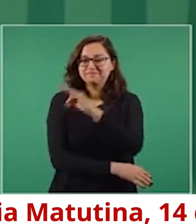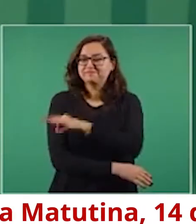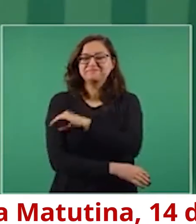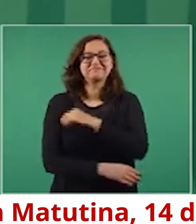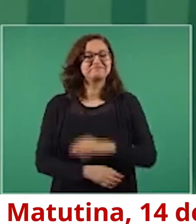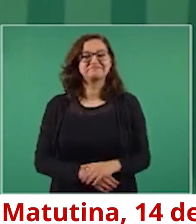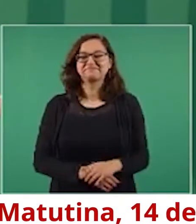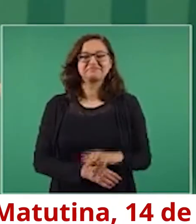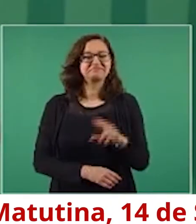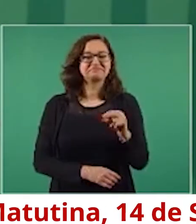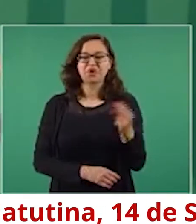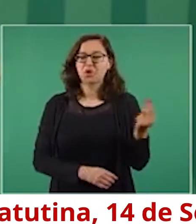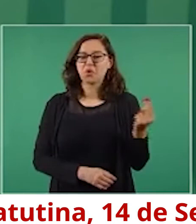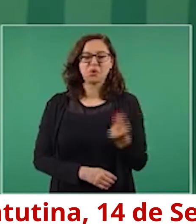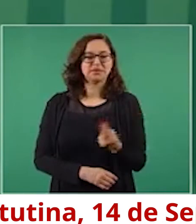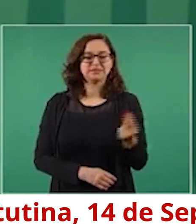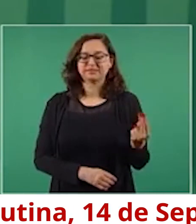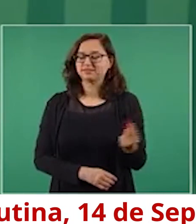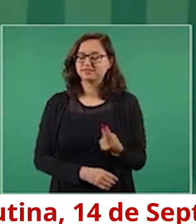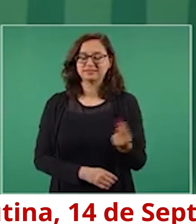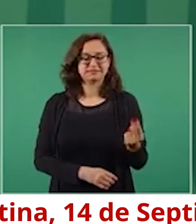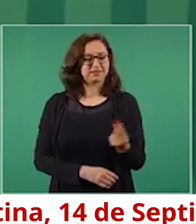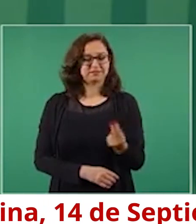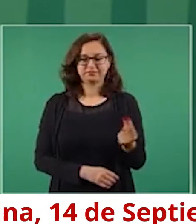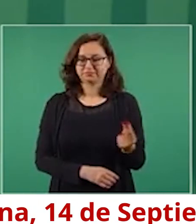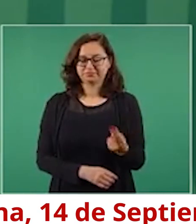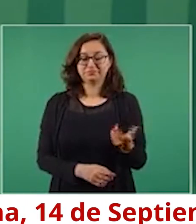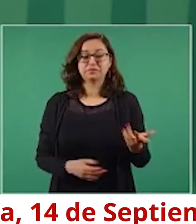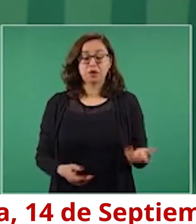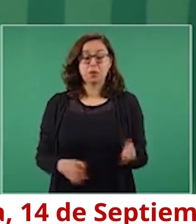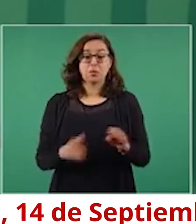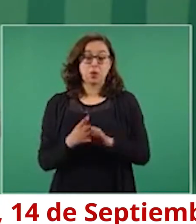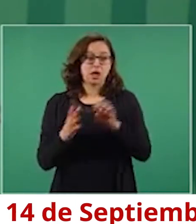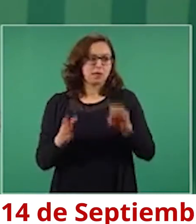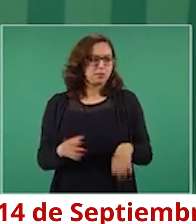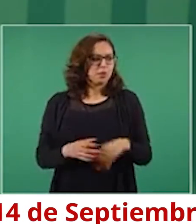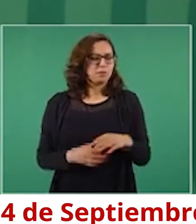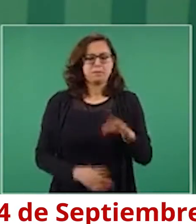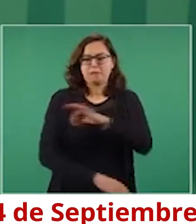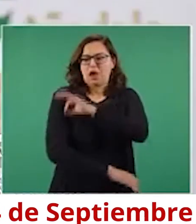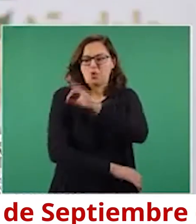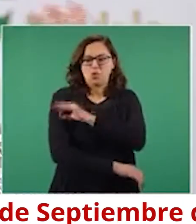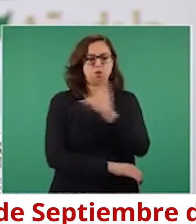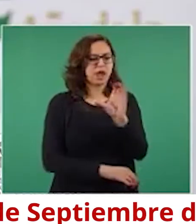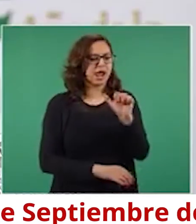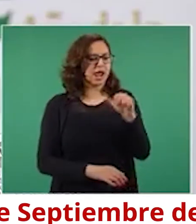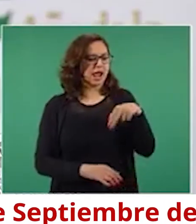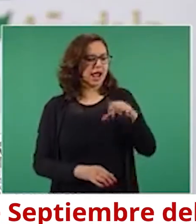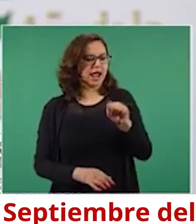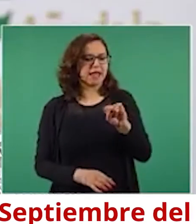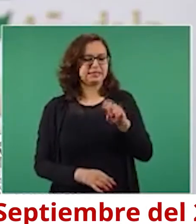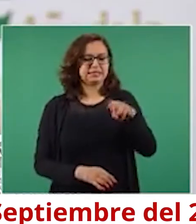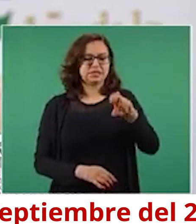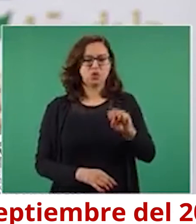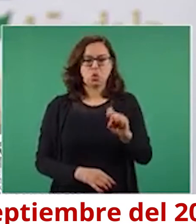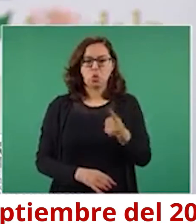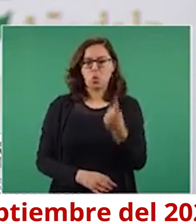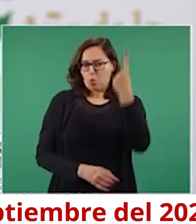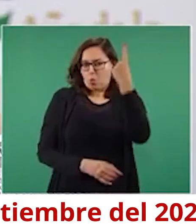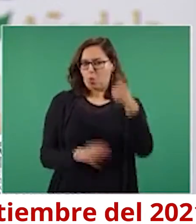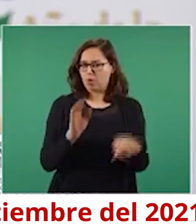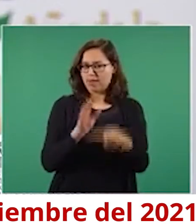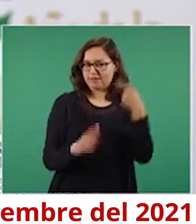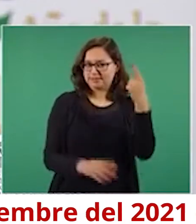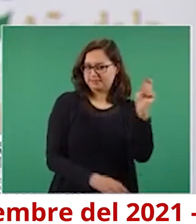los esquemas de dos, segunda para los esquemas de uno, como la vacuna CanSino. Y recordarán que la compañía CanSino y